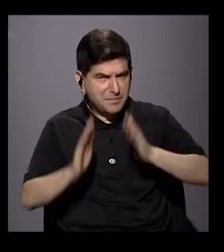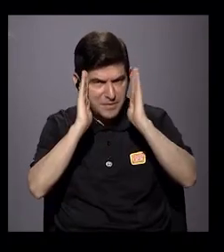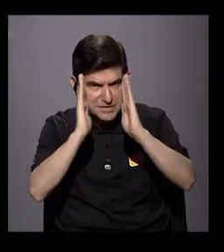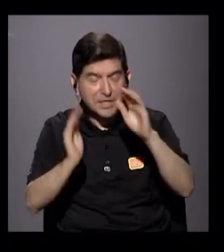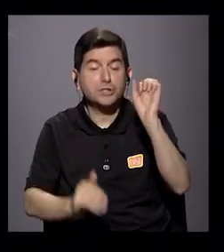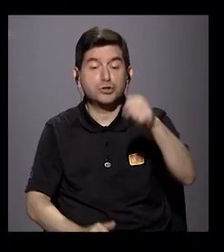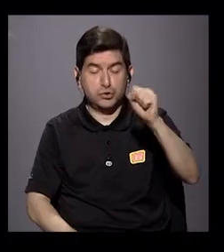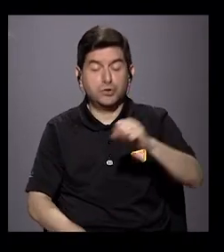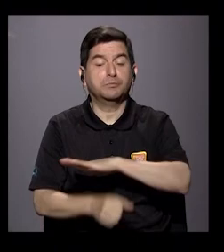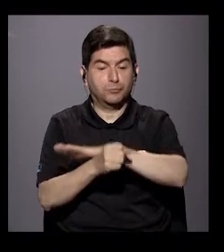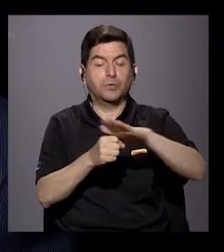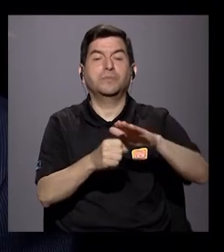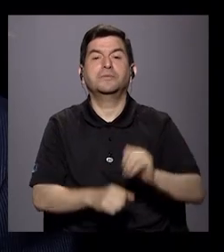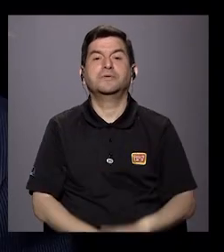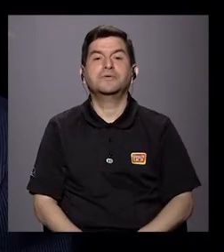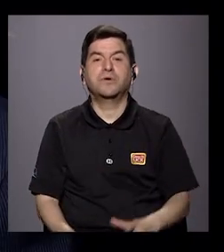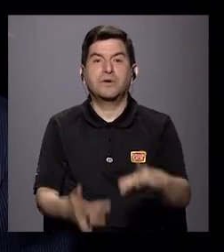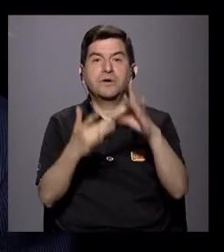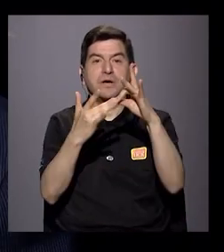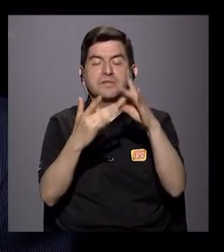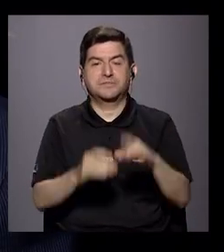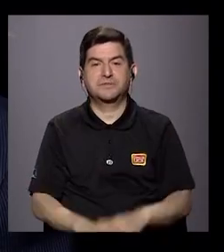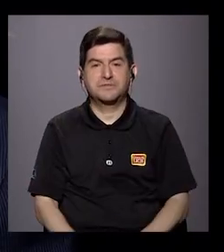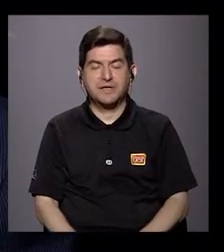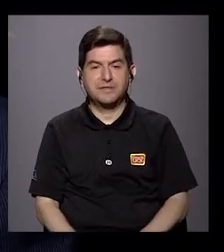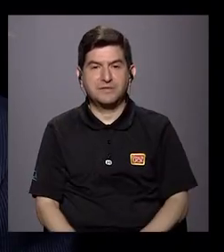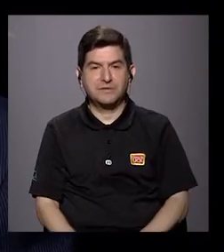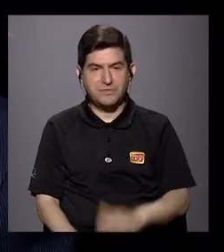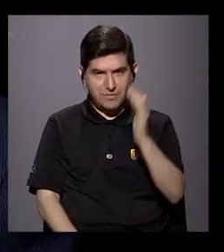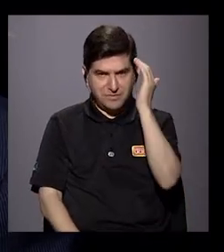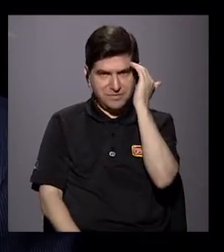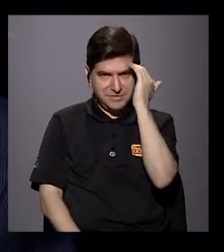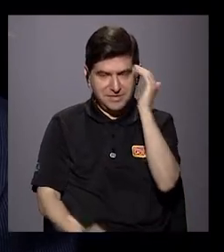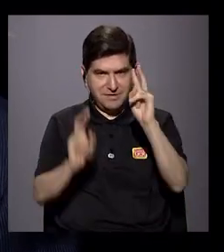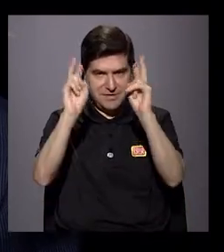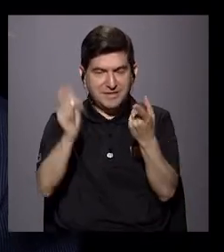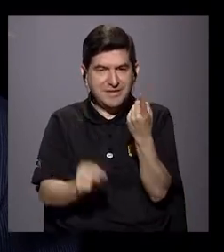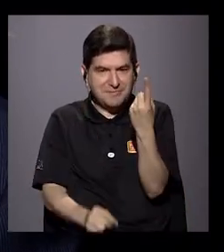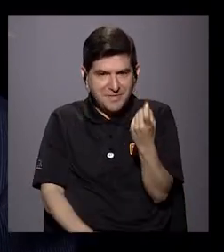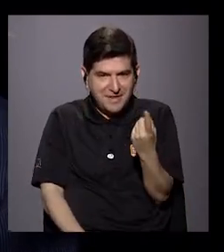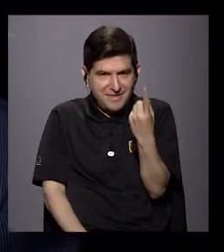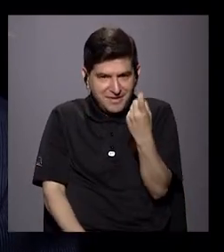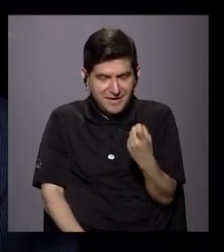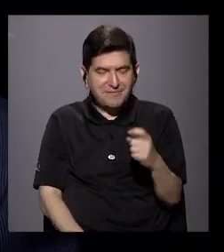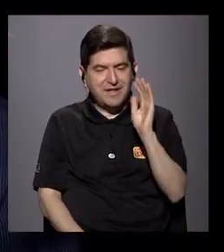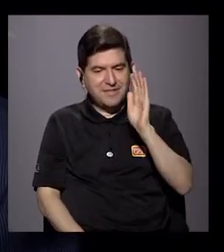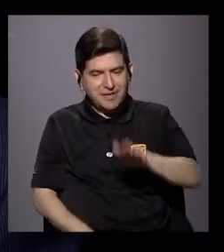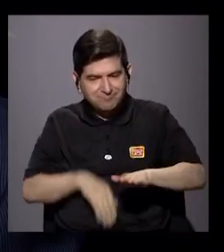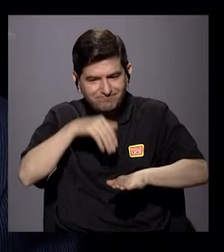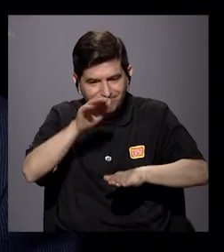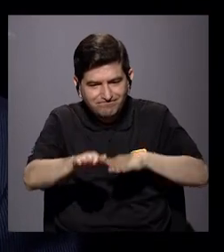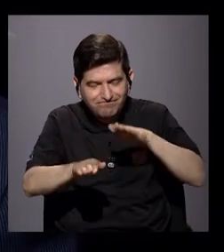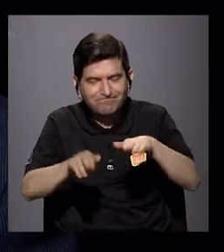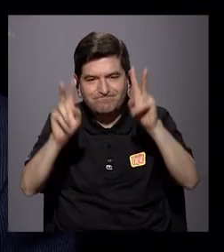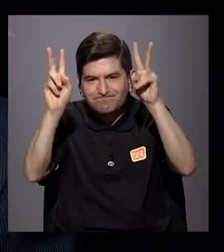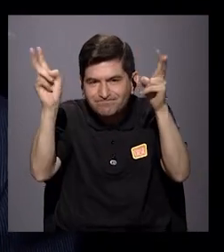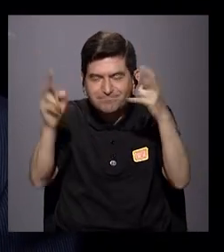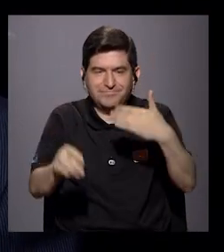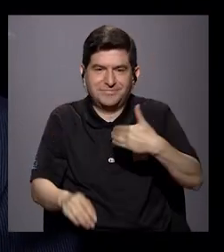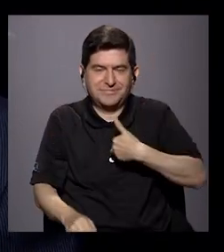sí, absolutamente. Sobre todo haciendo saber el tema de que todavía faltan pasos que dar para tener una